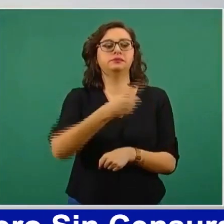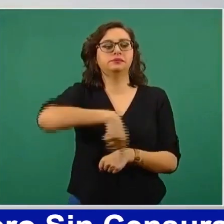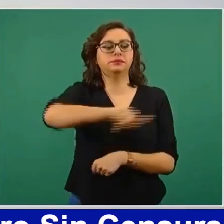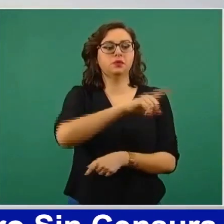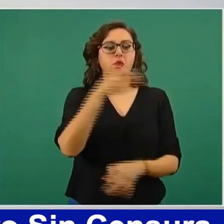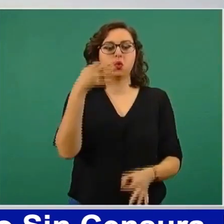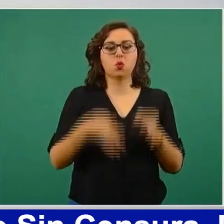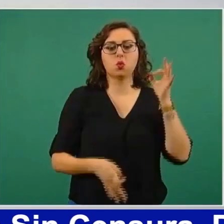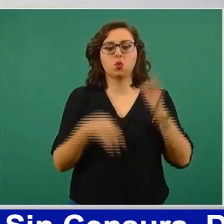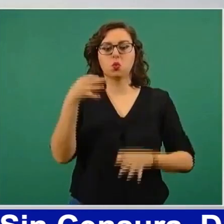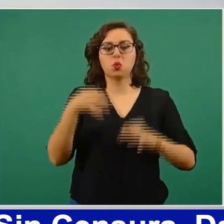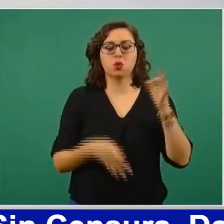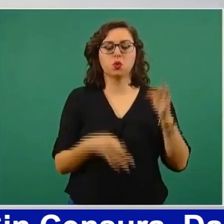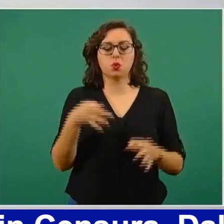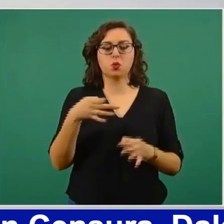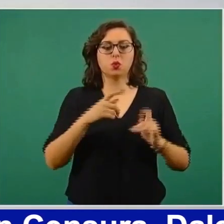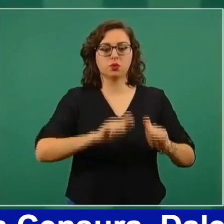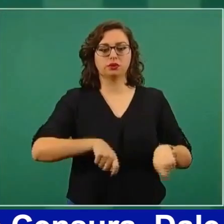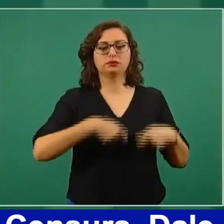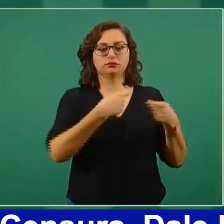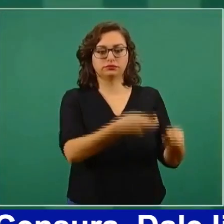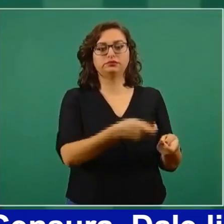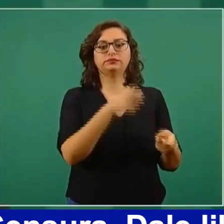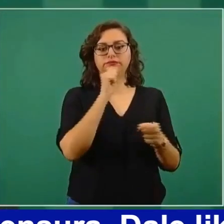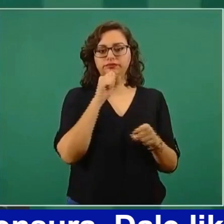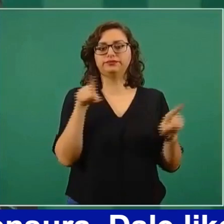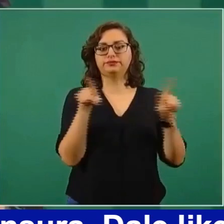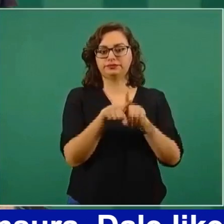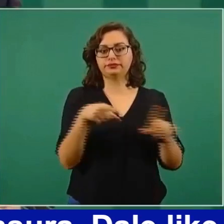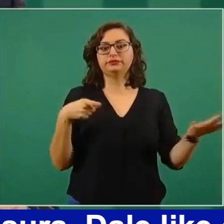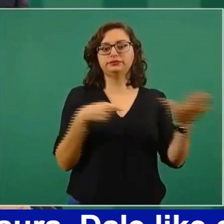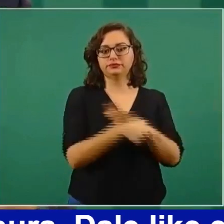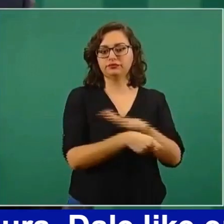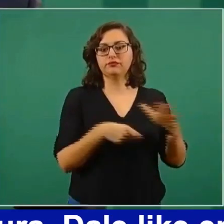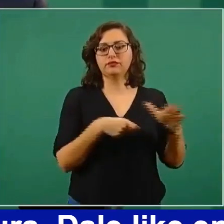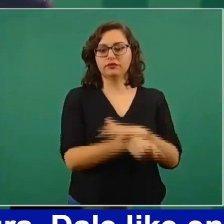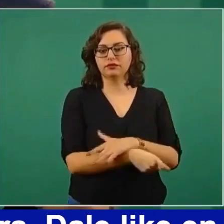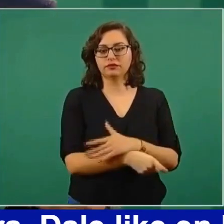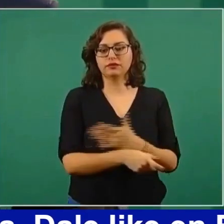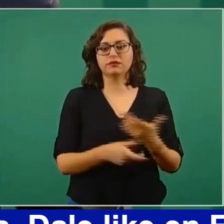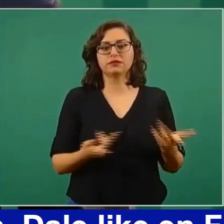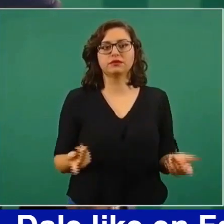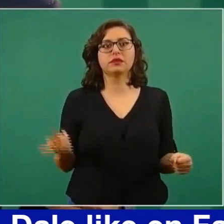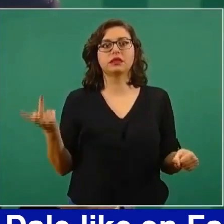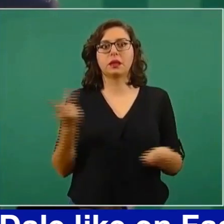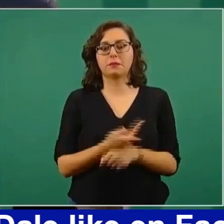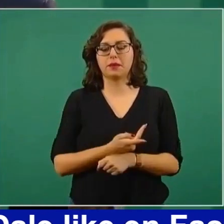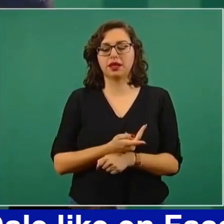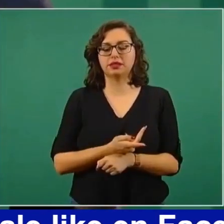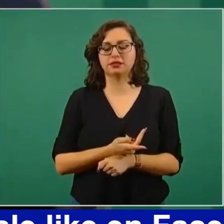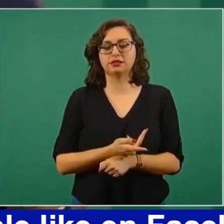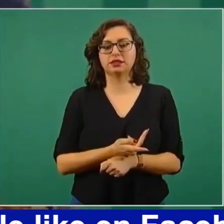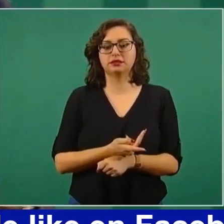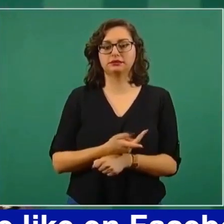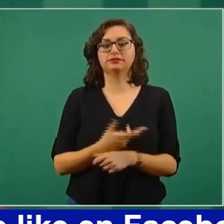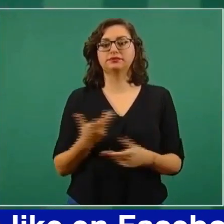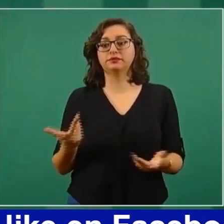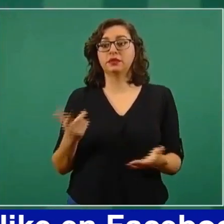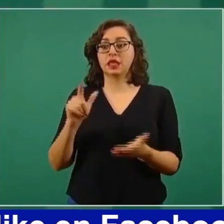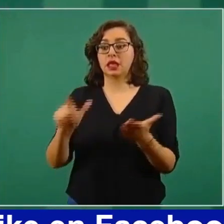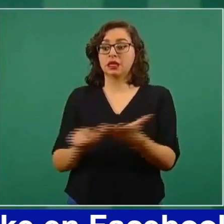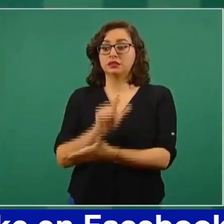entonces las eólicas, las solares, dejan de producir energía y entraban